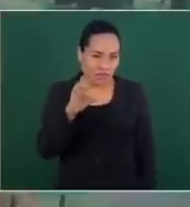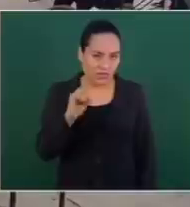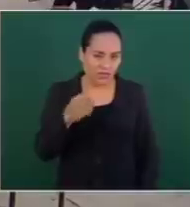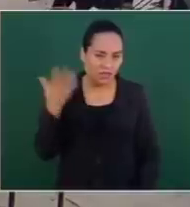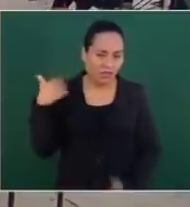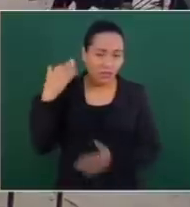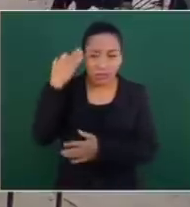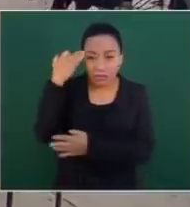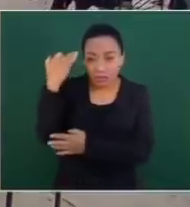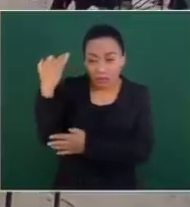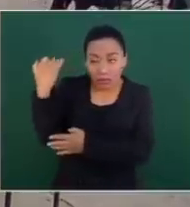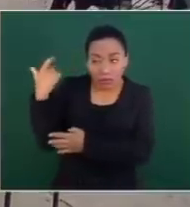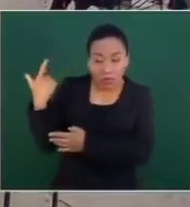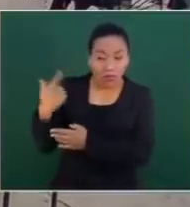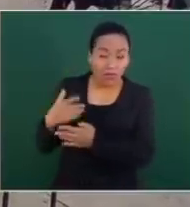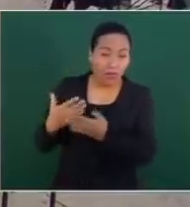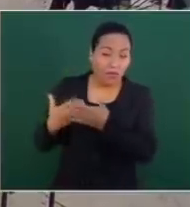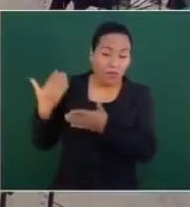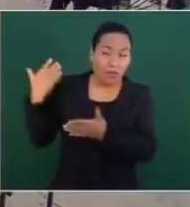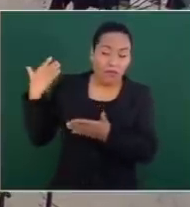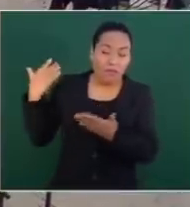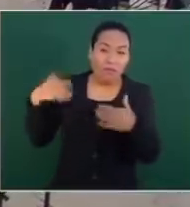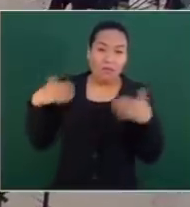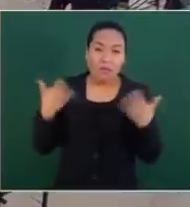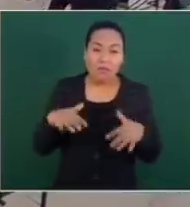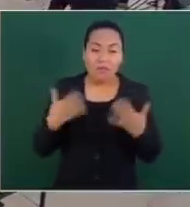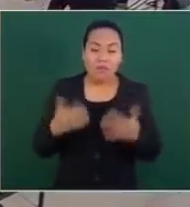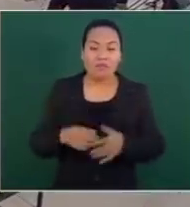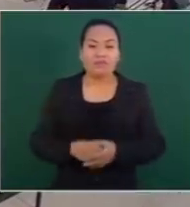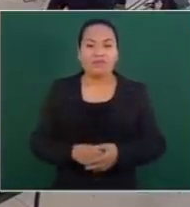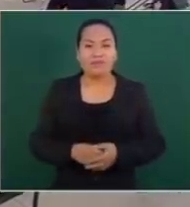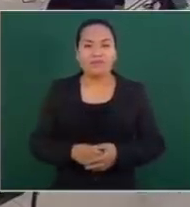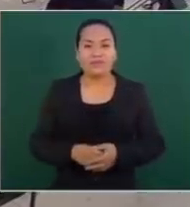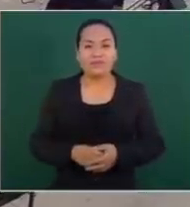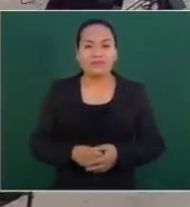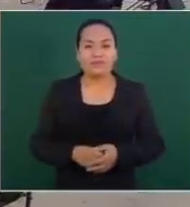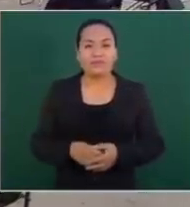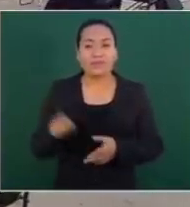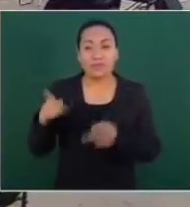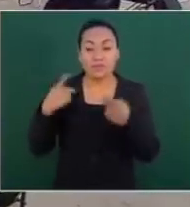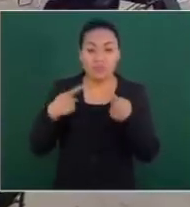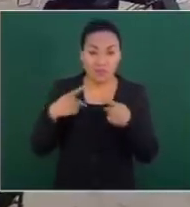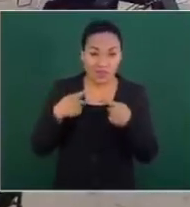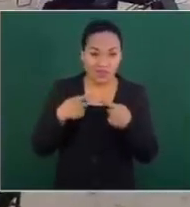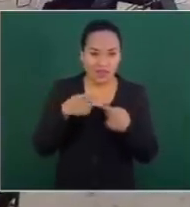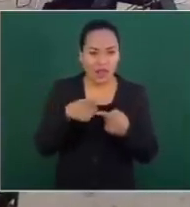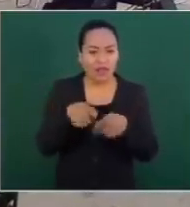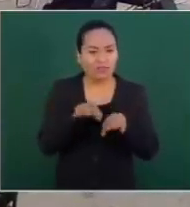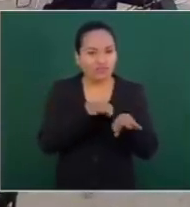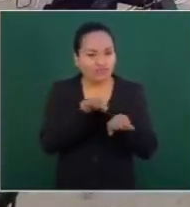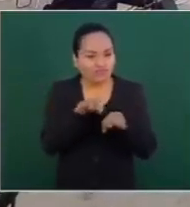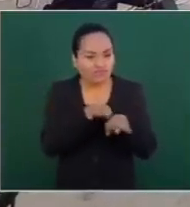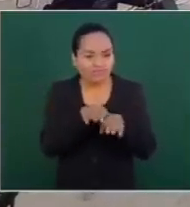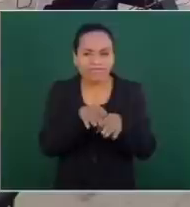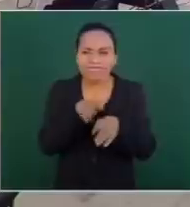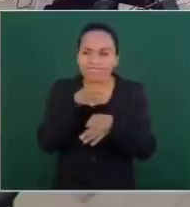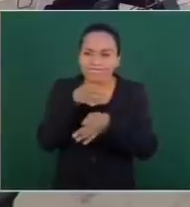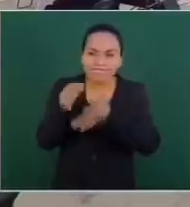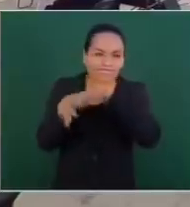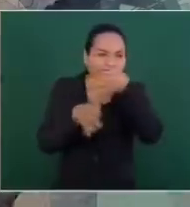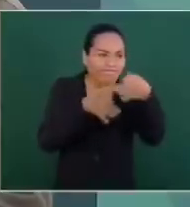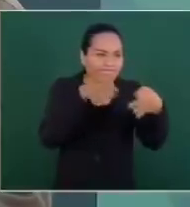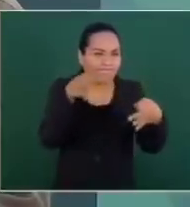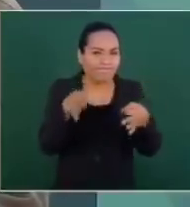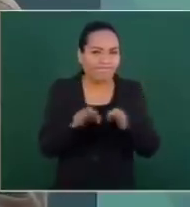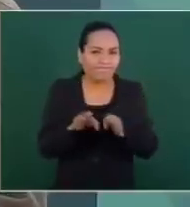de mejor periodista que había, pues imagínense ahora el